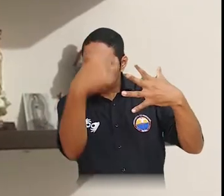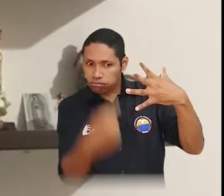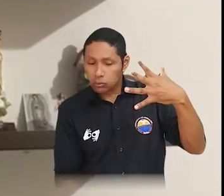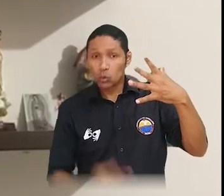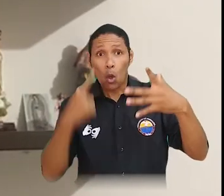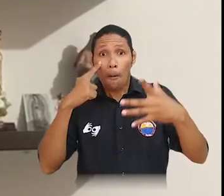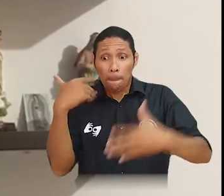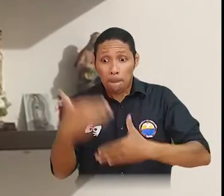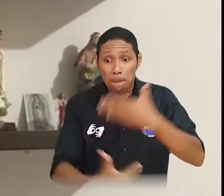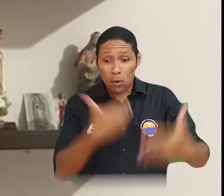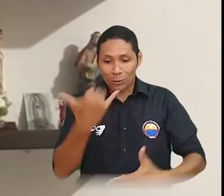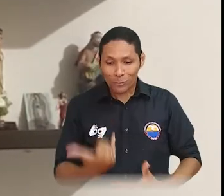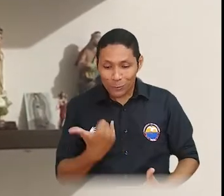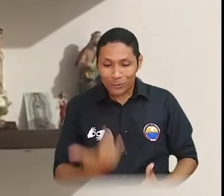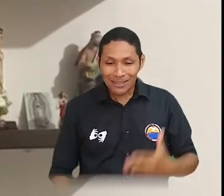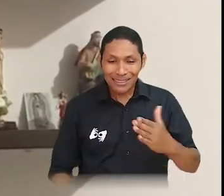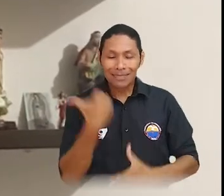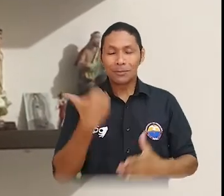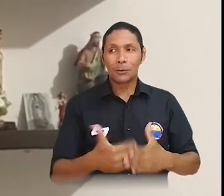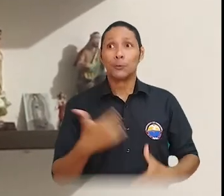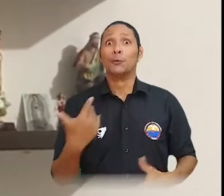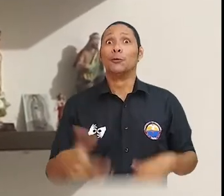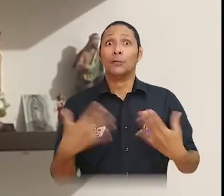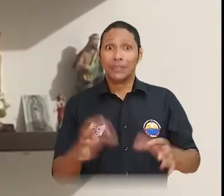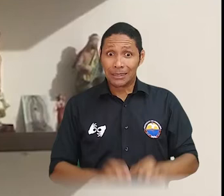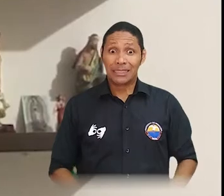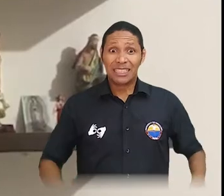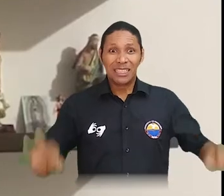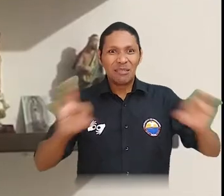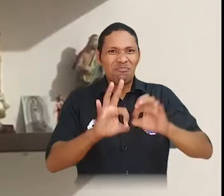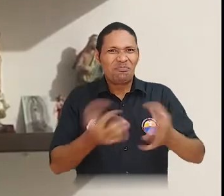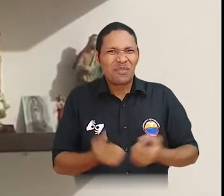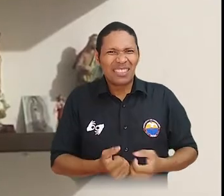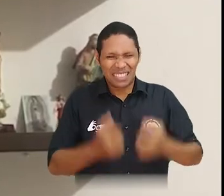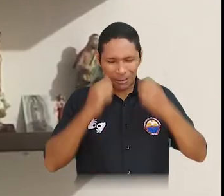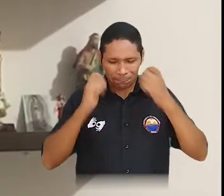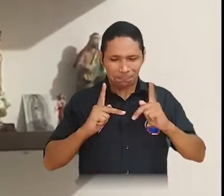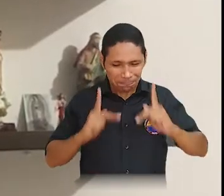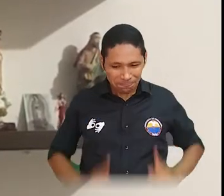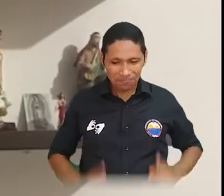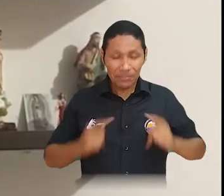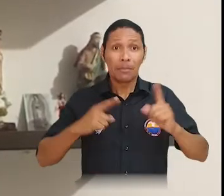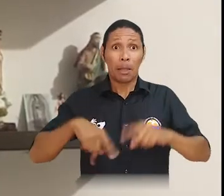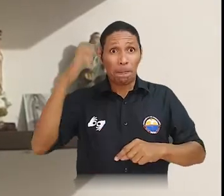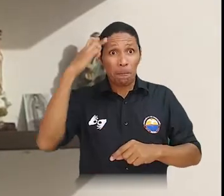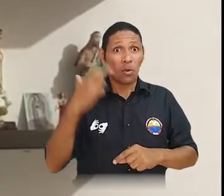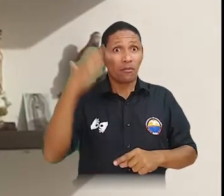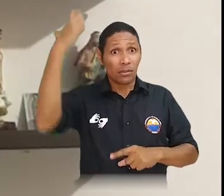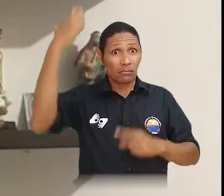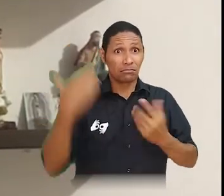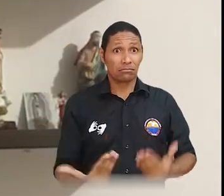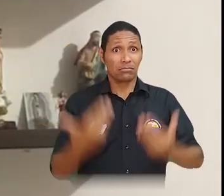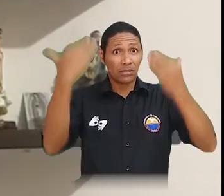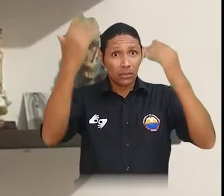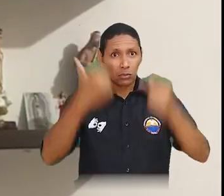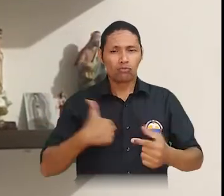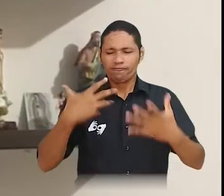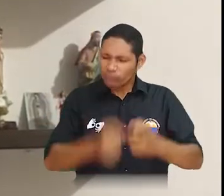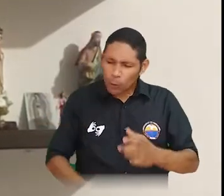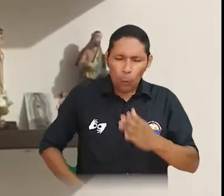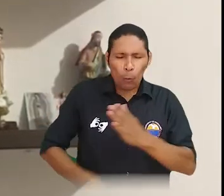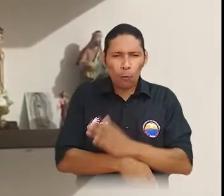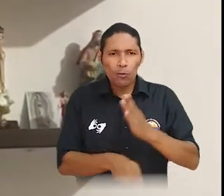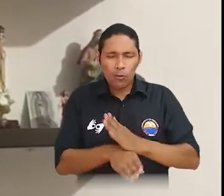iniciar este proceso que hoy tiene un gran significado en lo personal y en lo profesional, al poder